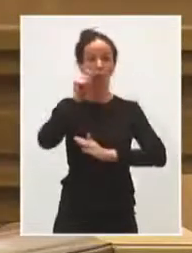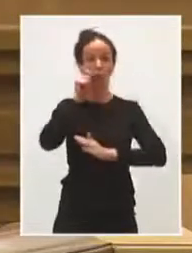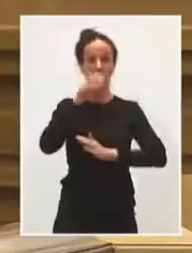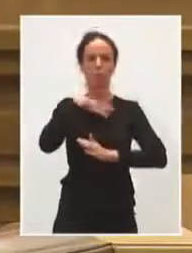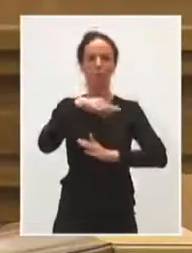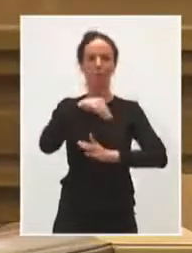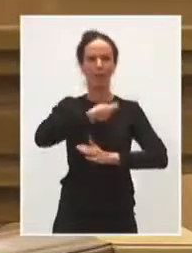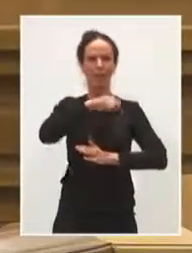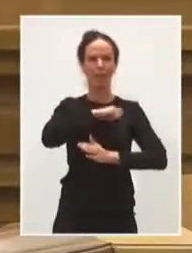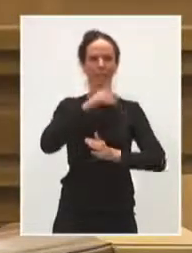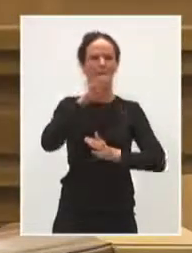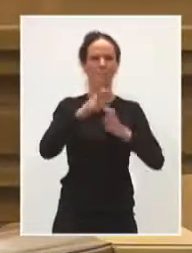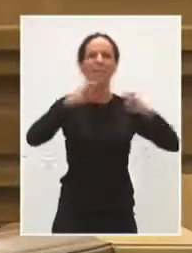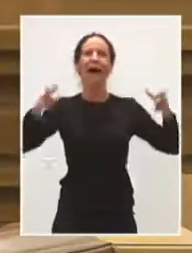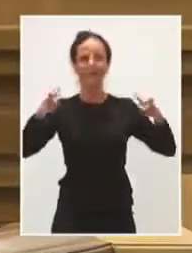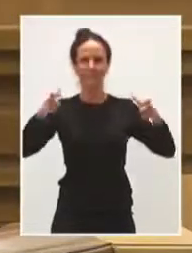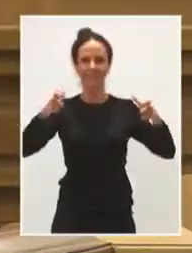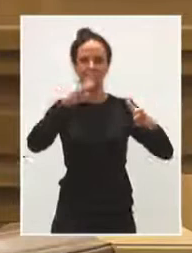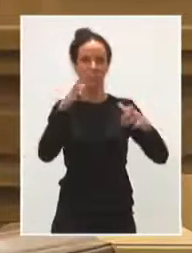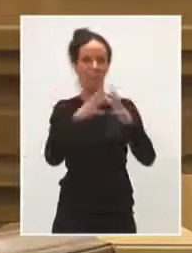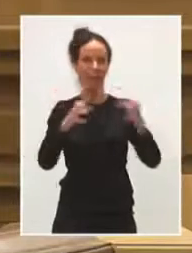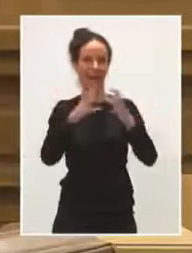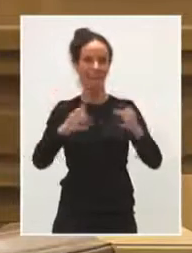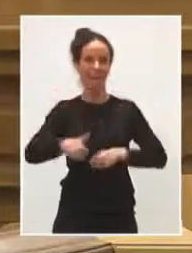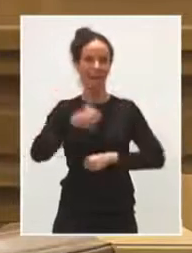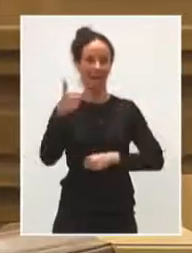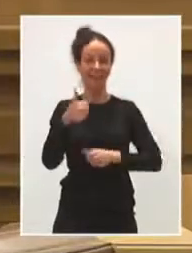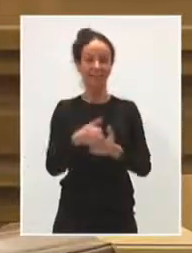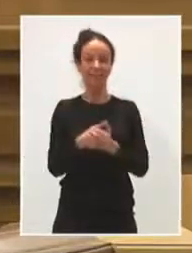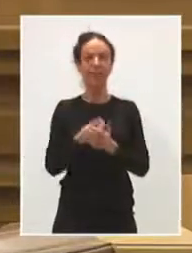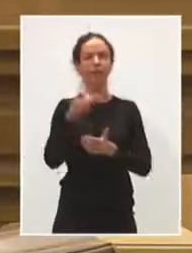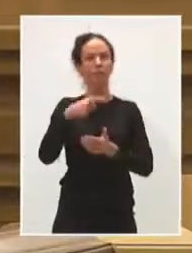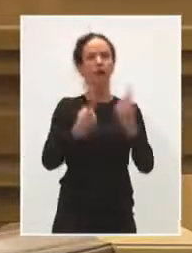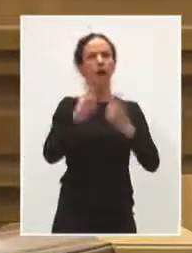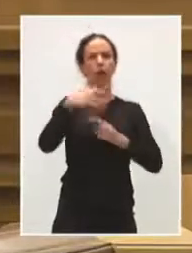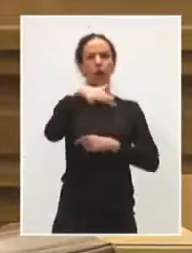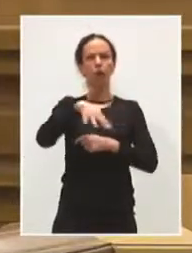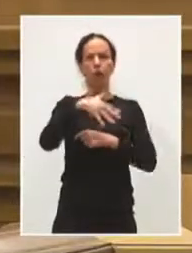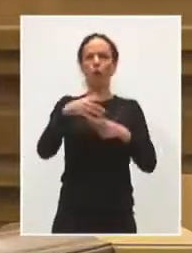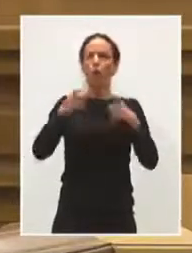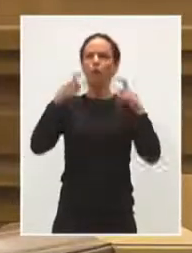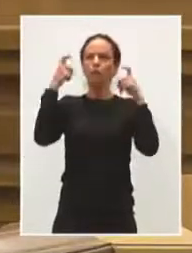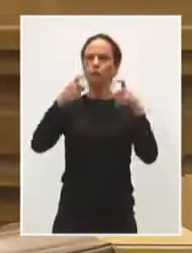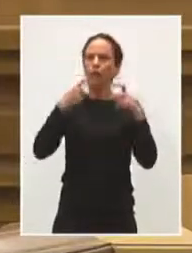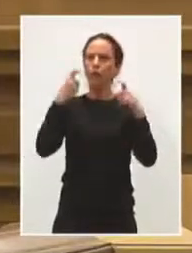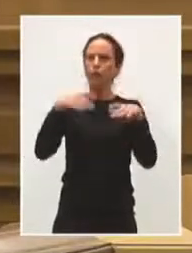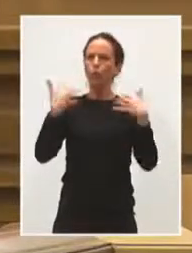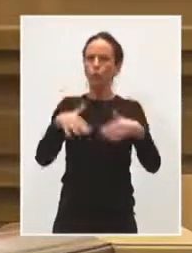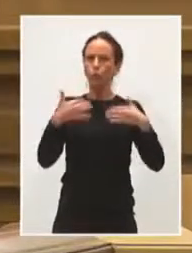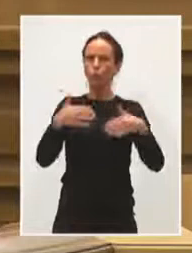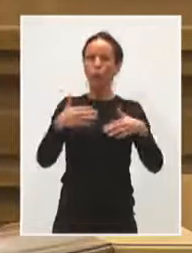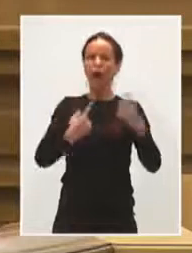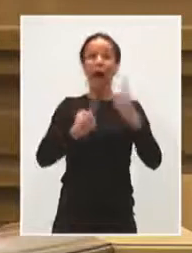Lo veo claro. Hay municipios donde en realidad se ha hecho, además, un esfuerzo extraordinario. Ahora algunos podemos celebrar,